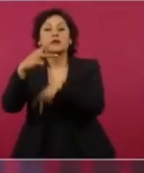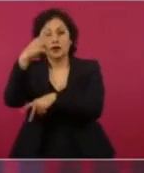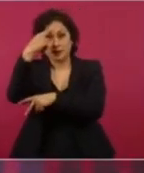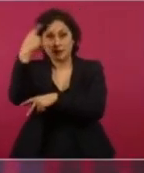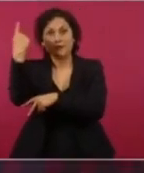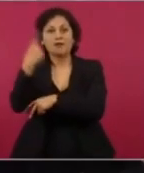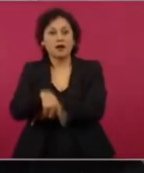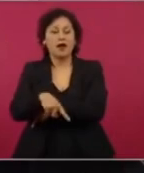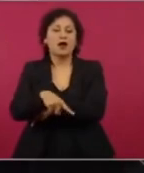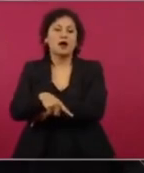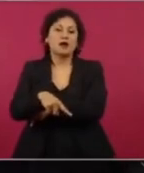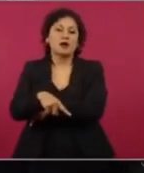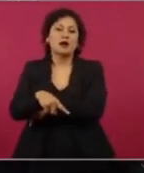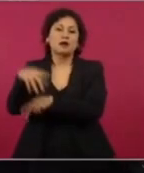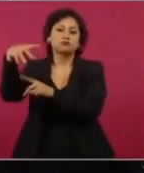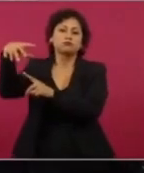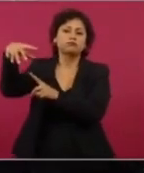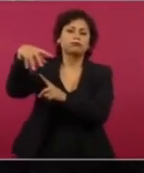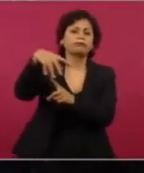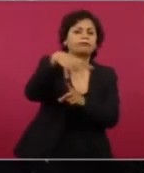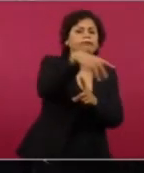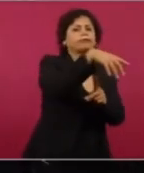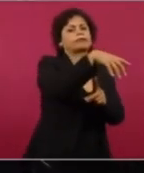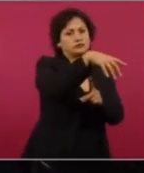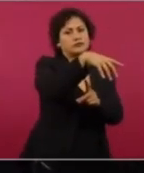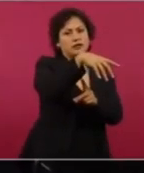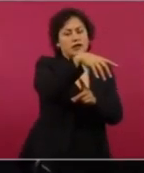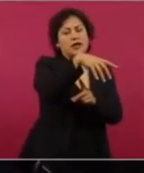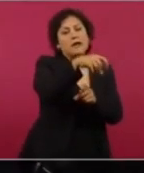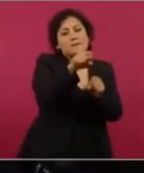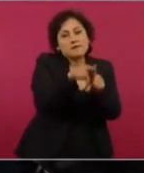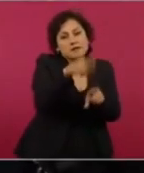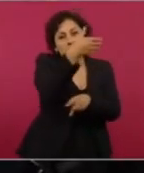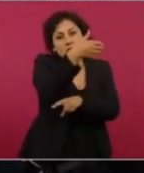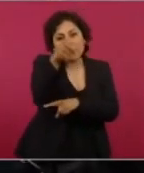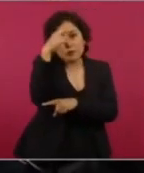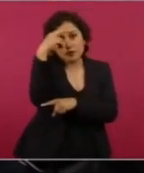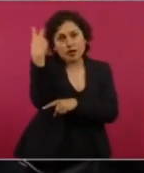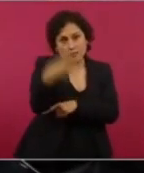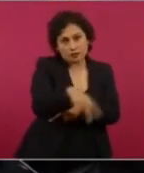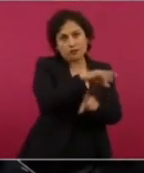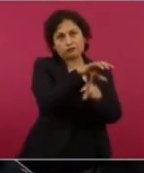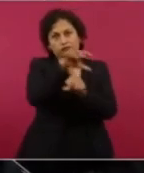Y aseguraban de que era un globo de Asia. No quiero